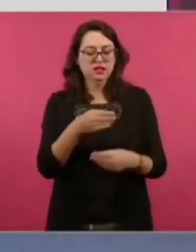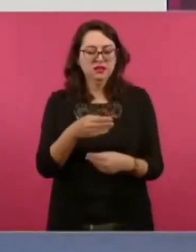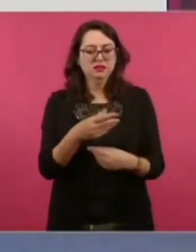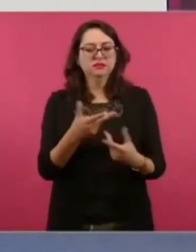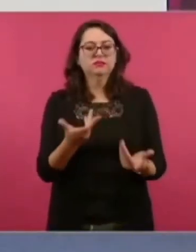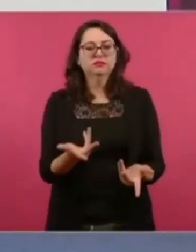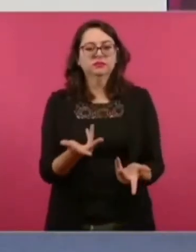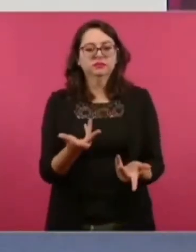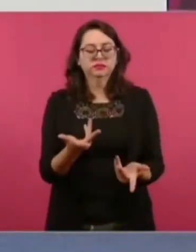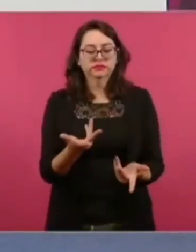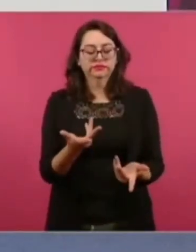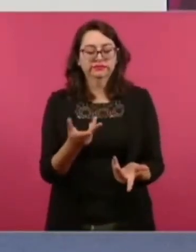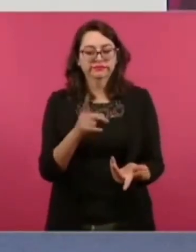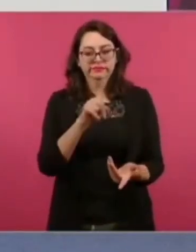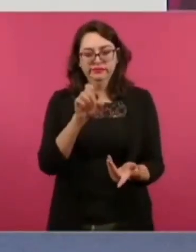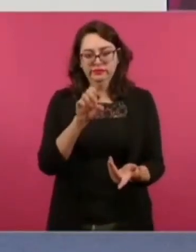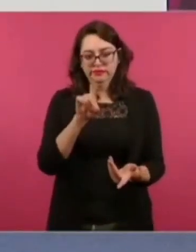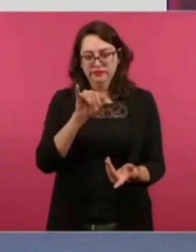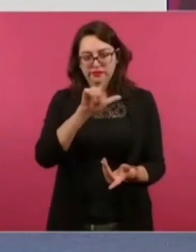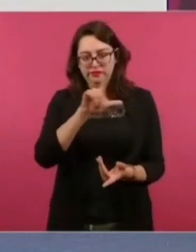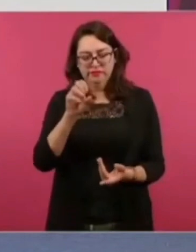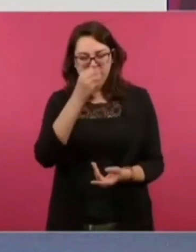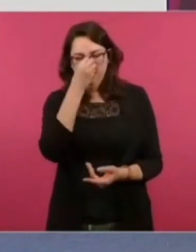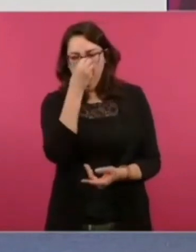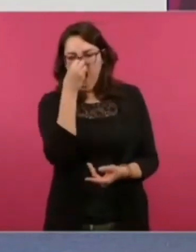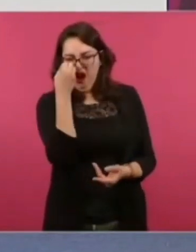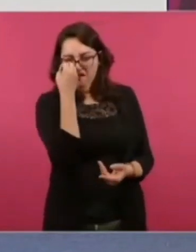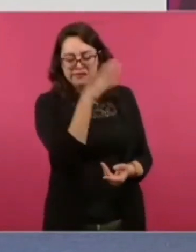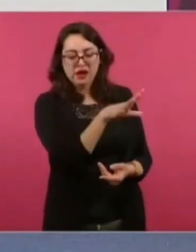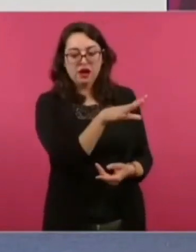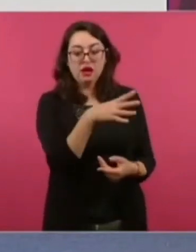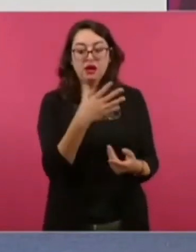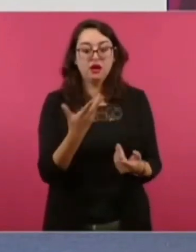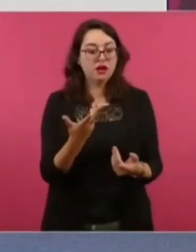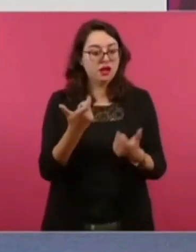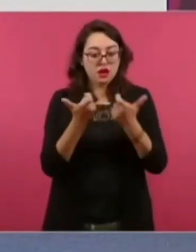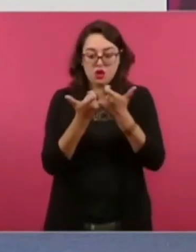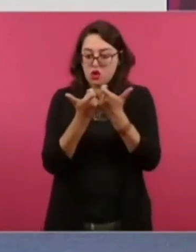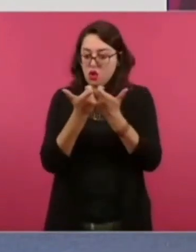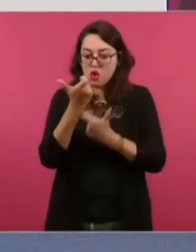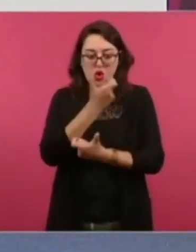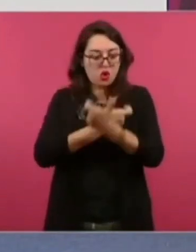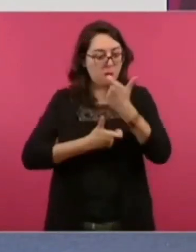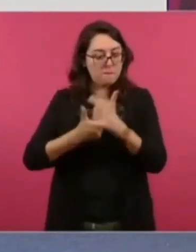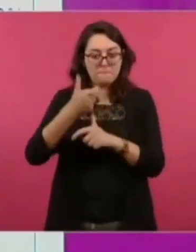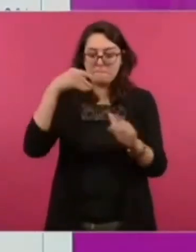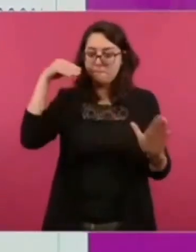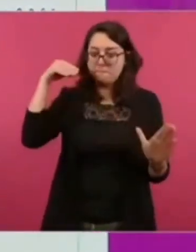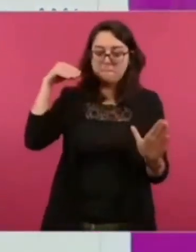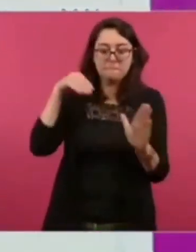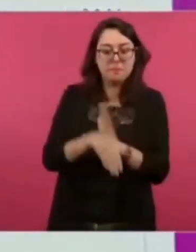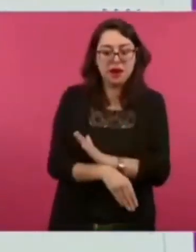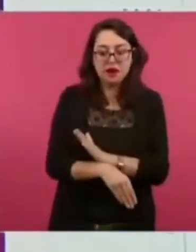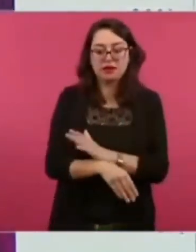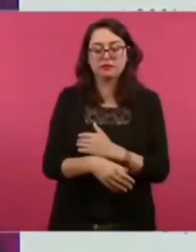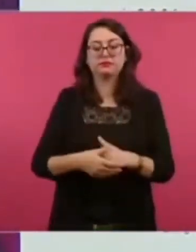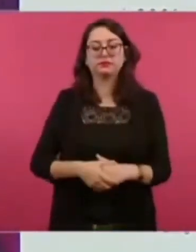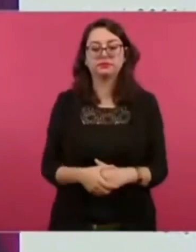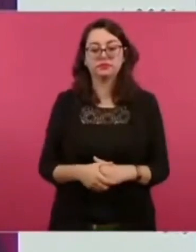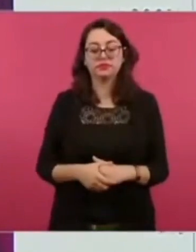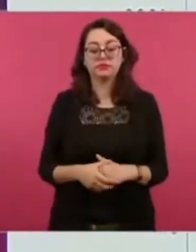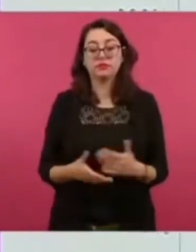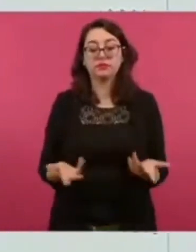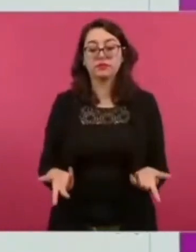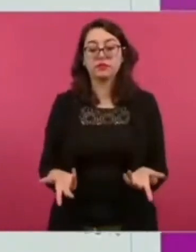Salinas le había dejado la economía prendida de alfileres. y Salinas le contestaba